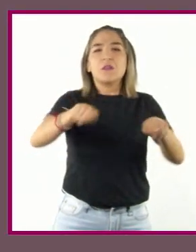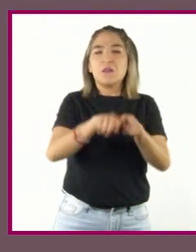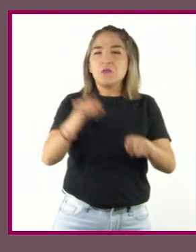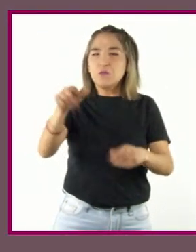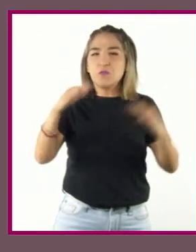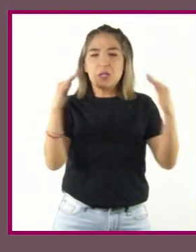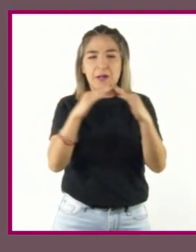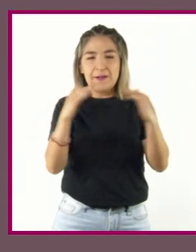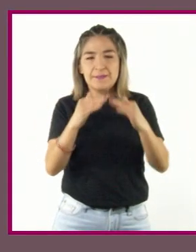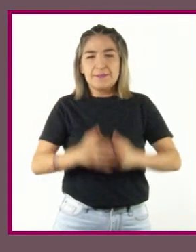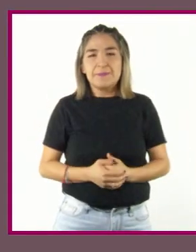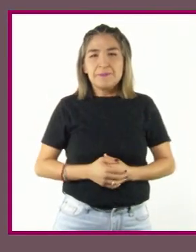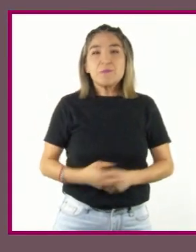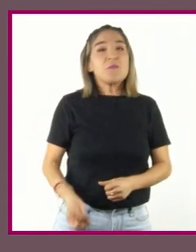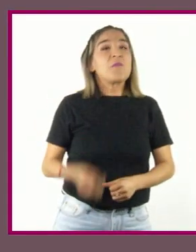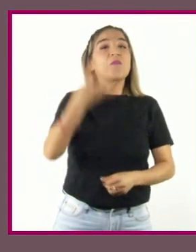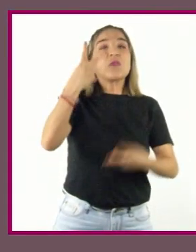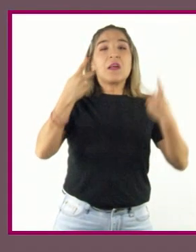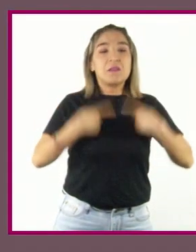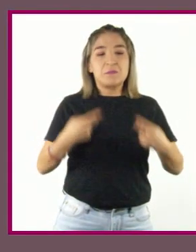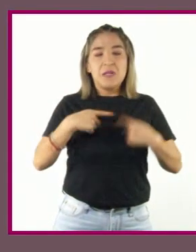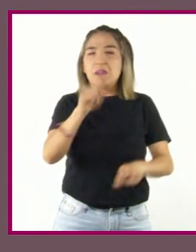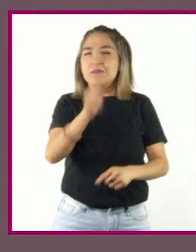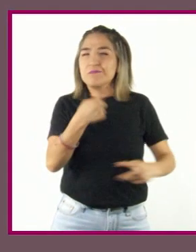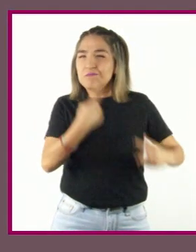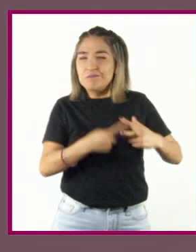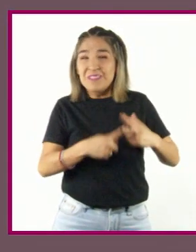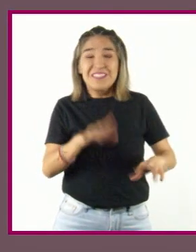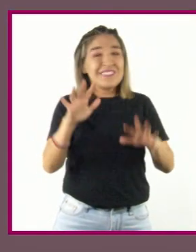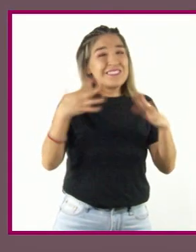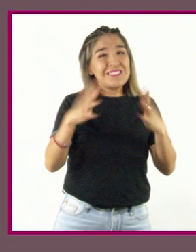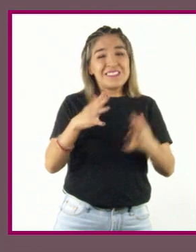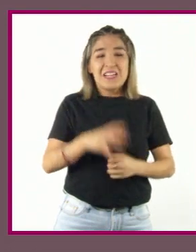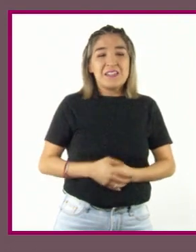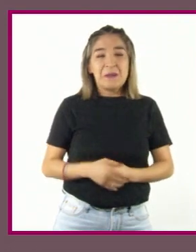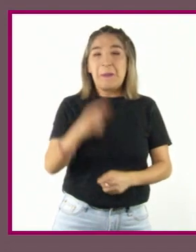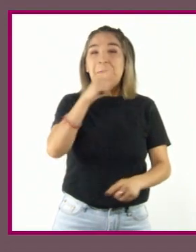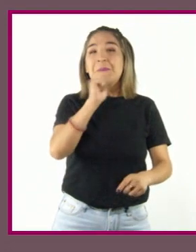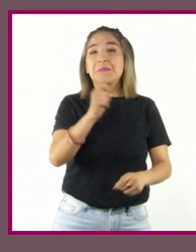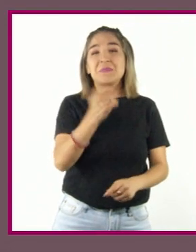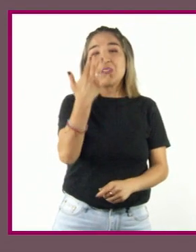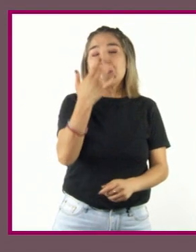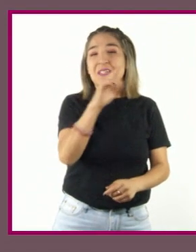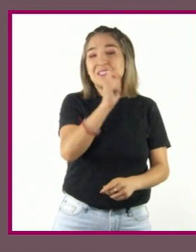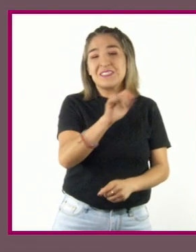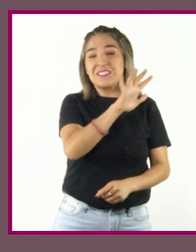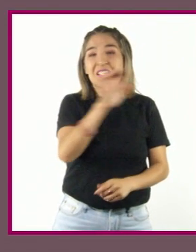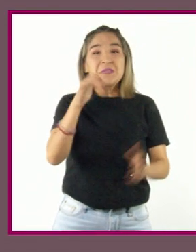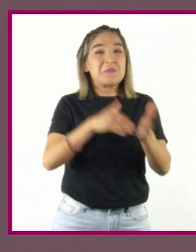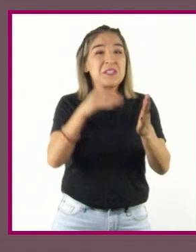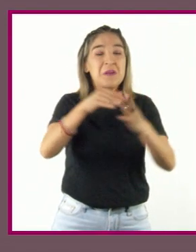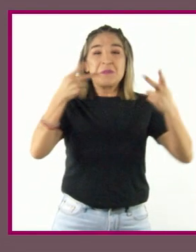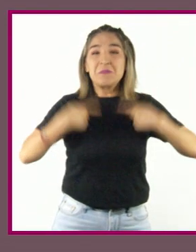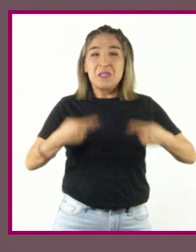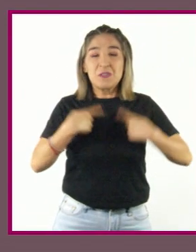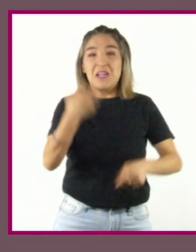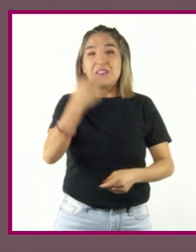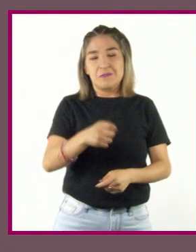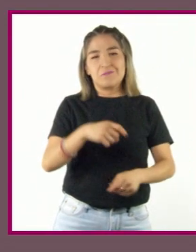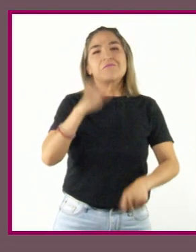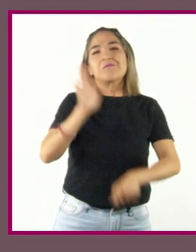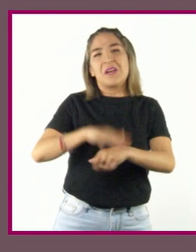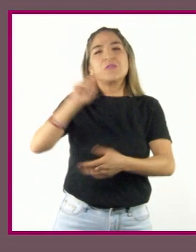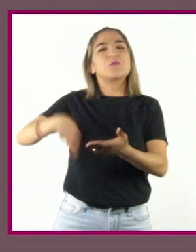no se sabe el número exacto de muertos, se estima que fue de más de medio millón de personas, la mayoría de ellas Tutsis.